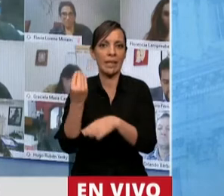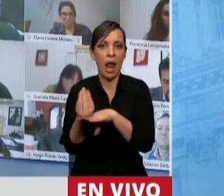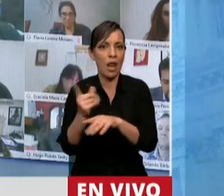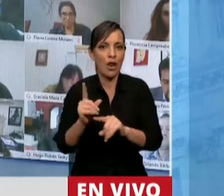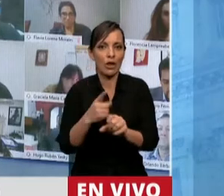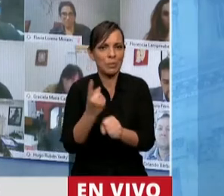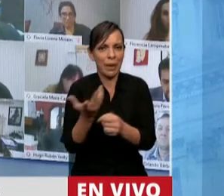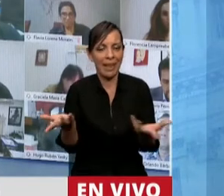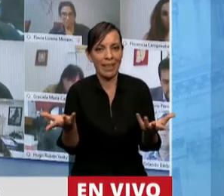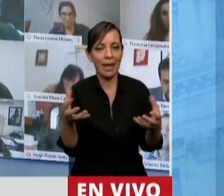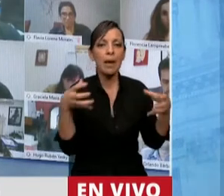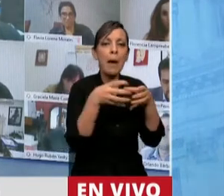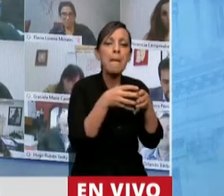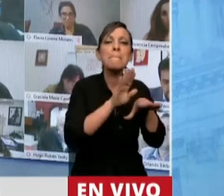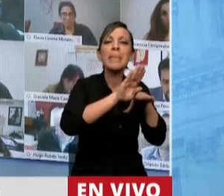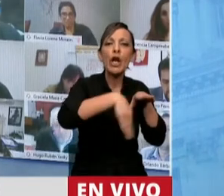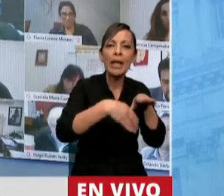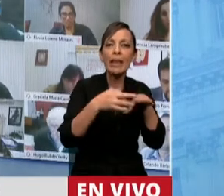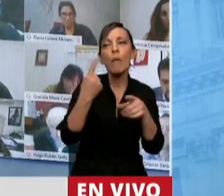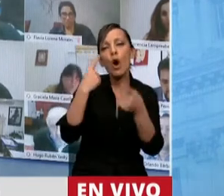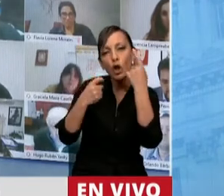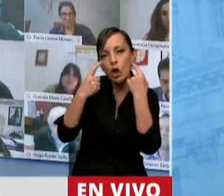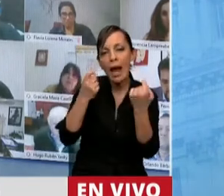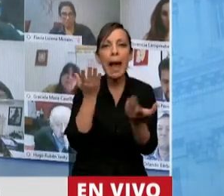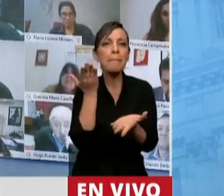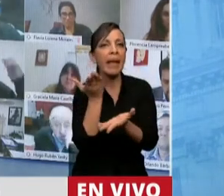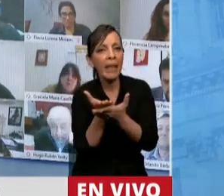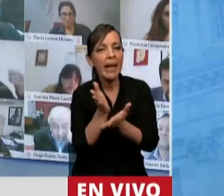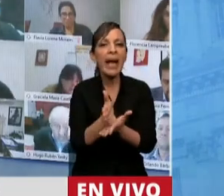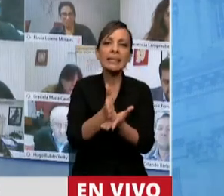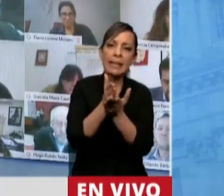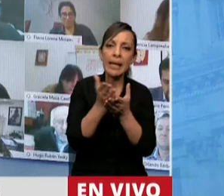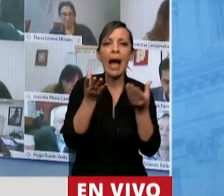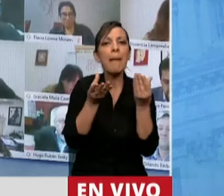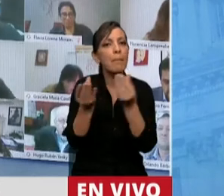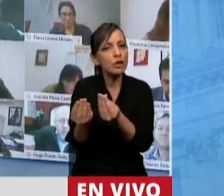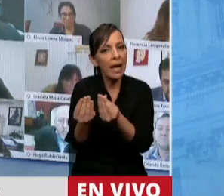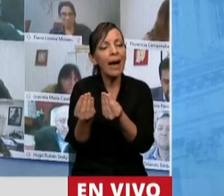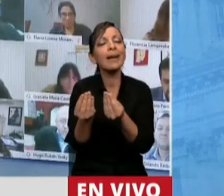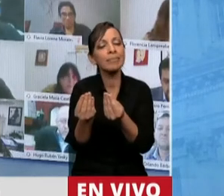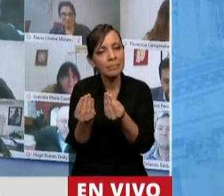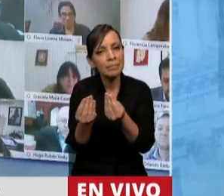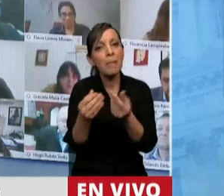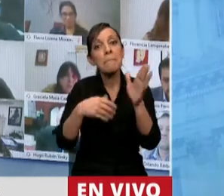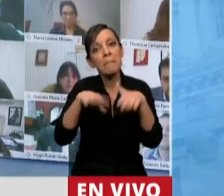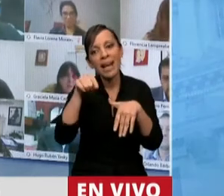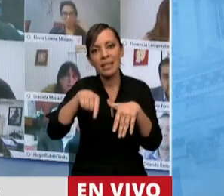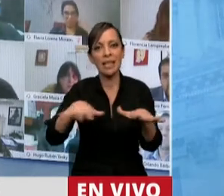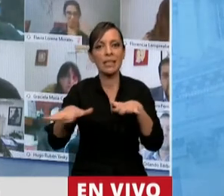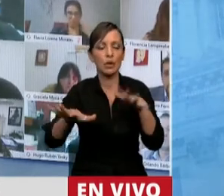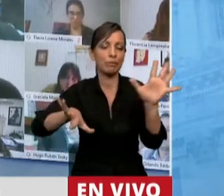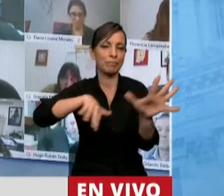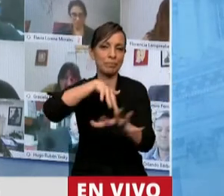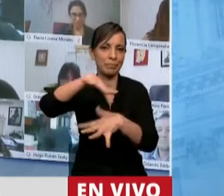que controlar, tenemos que exigir, tenemos que pedir, tenemos que acompañar, en especial en esta situación de crisis.